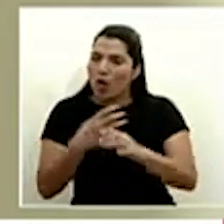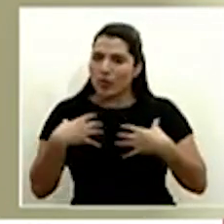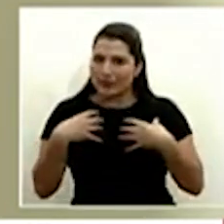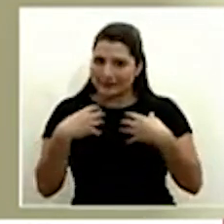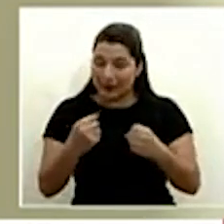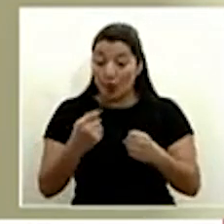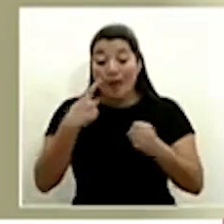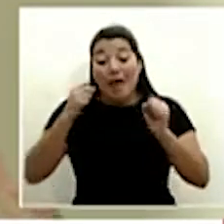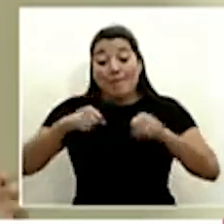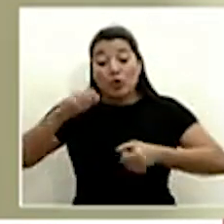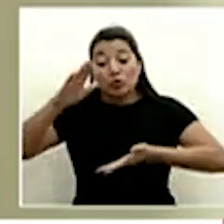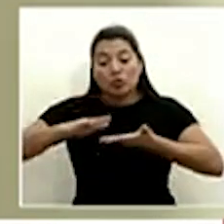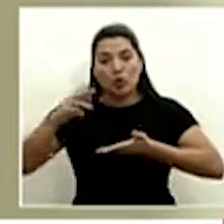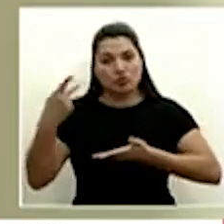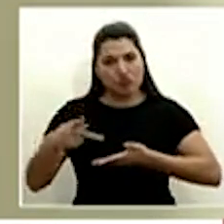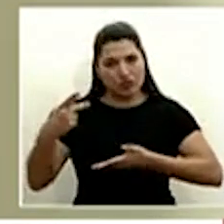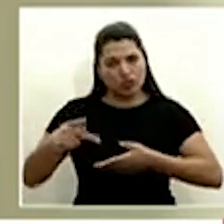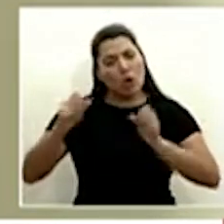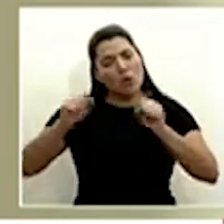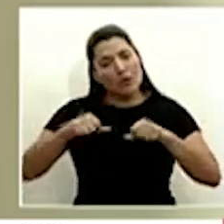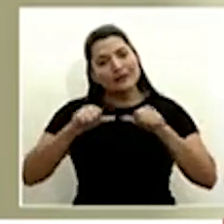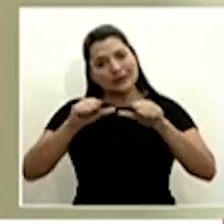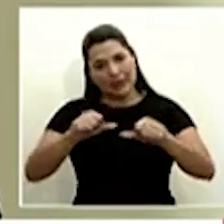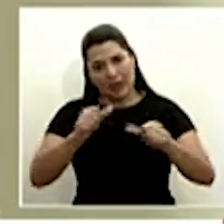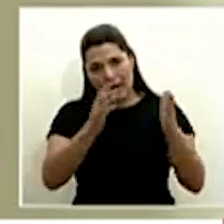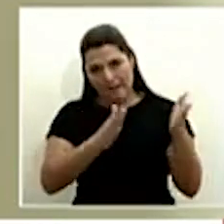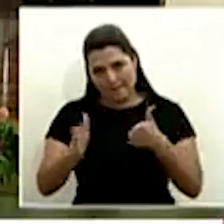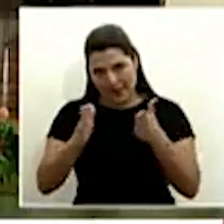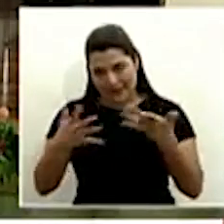riesgos y poder seguir en esa ruta que hemos trazado